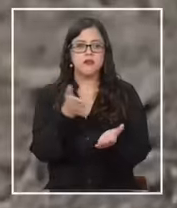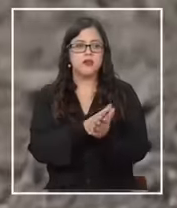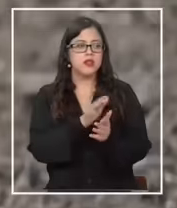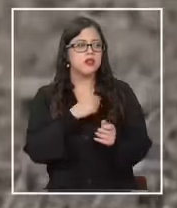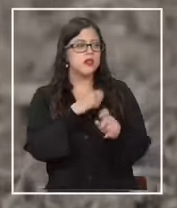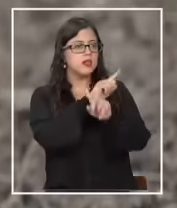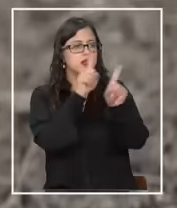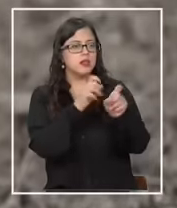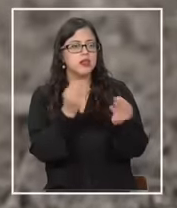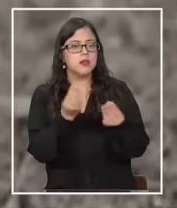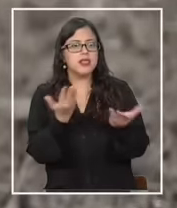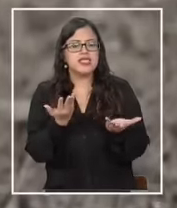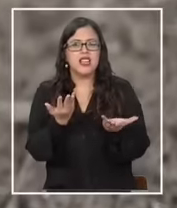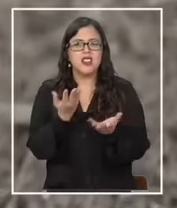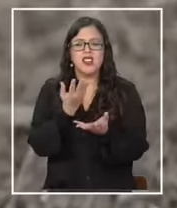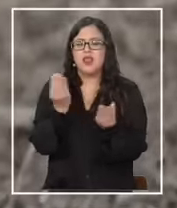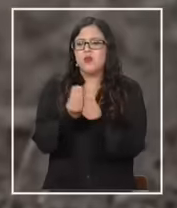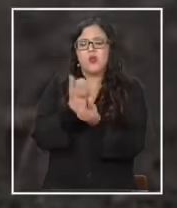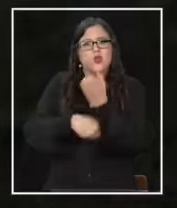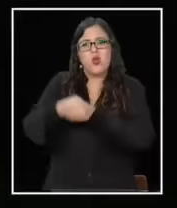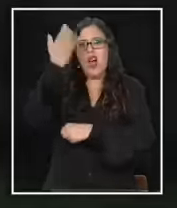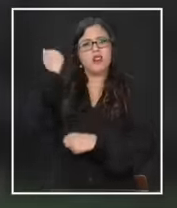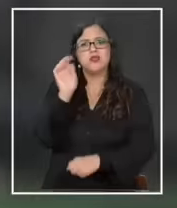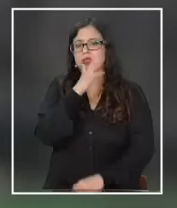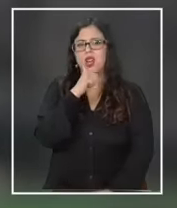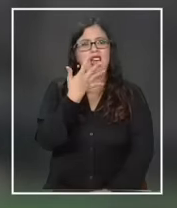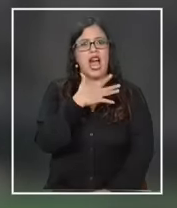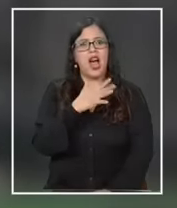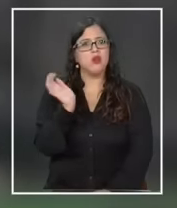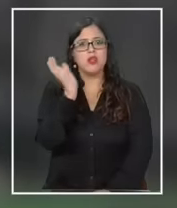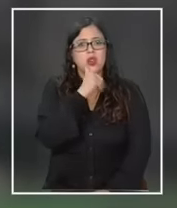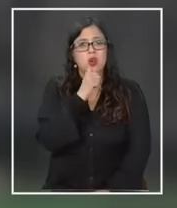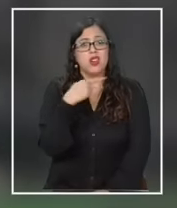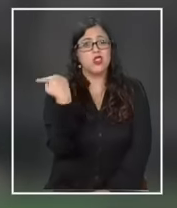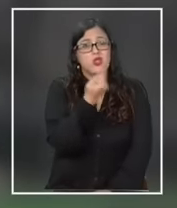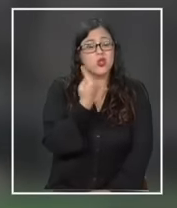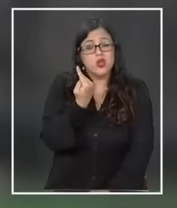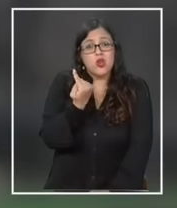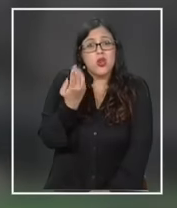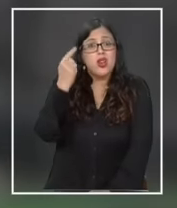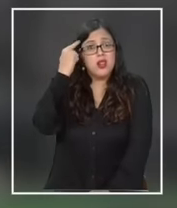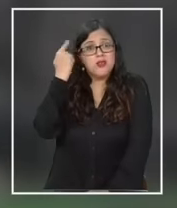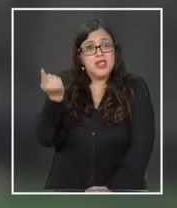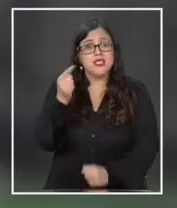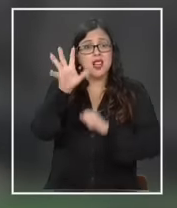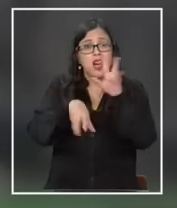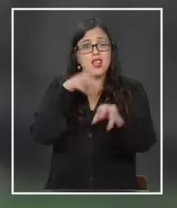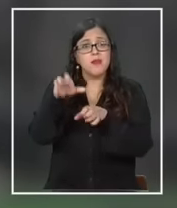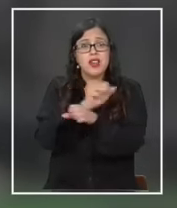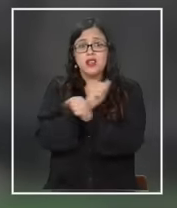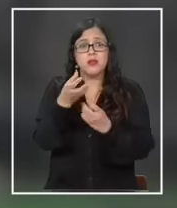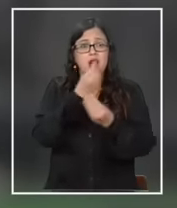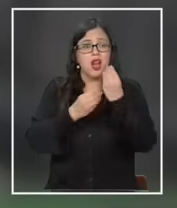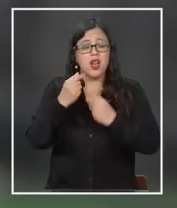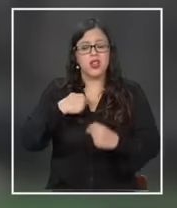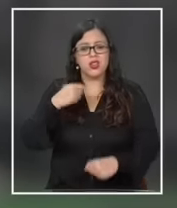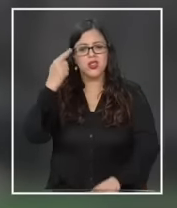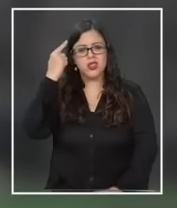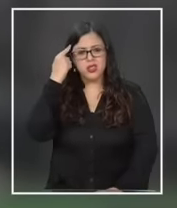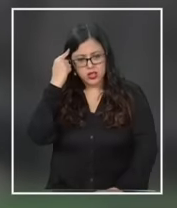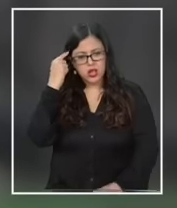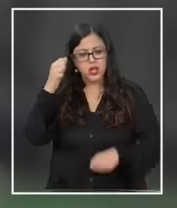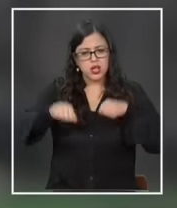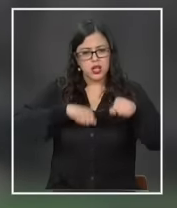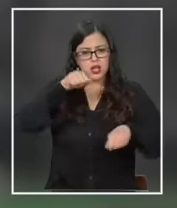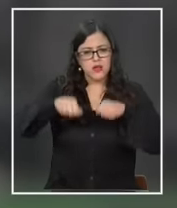¿qué estaba pasando? me dicen hace muchos años que no tenemos agua imagínate los animales no tenían cómo alimentarlos y ahí dije me fui en bici me fui